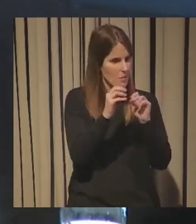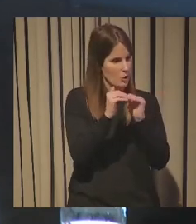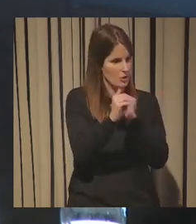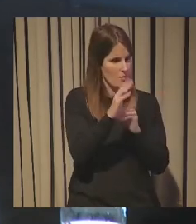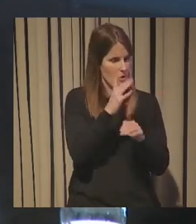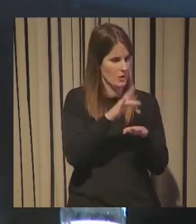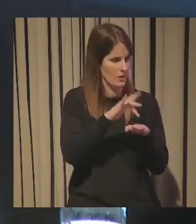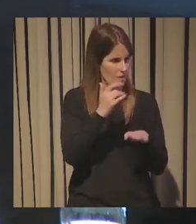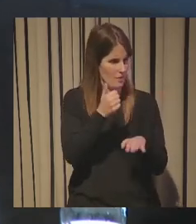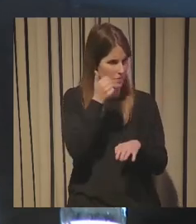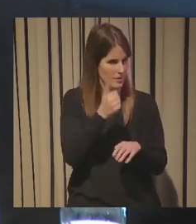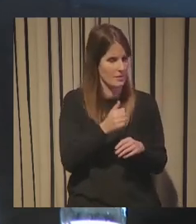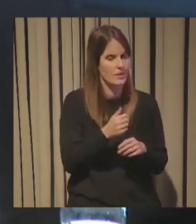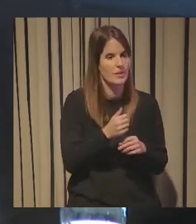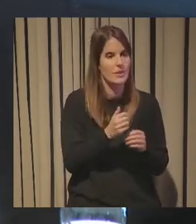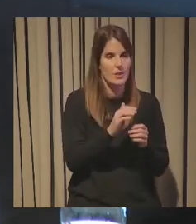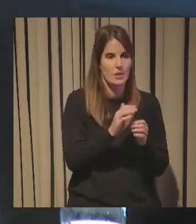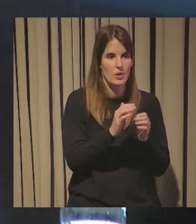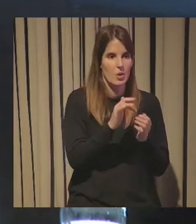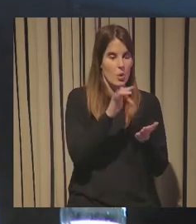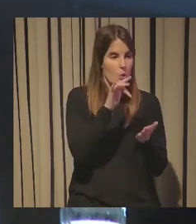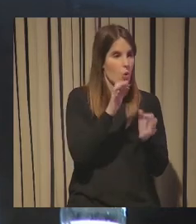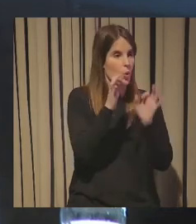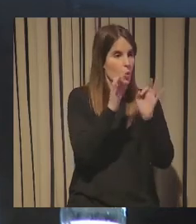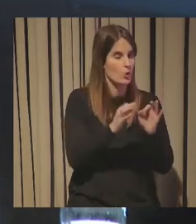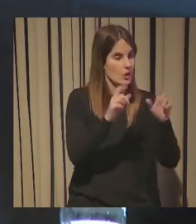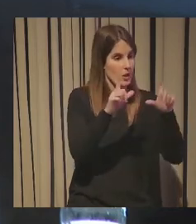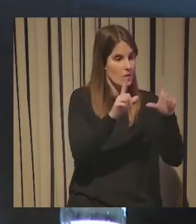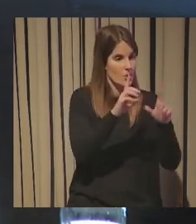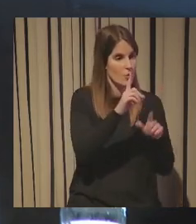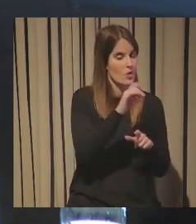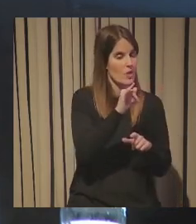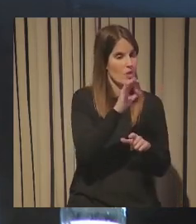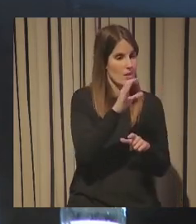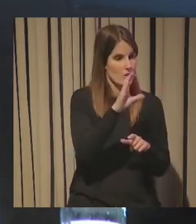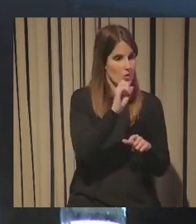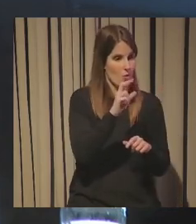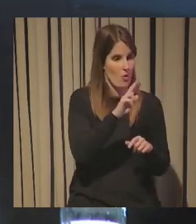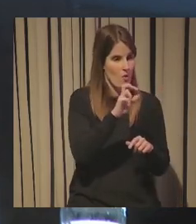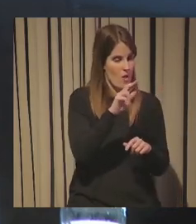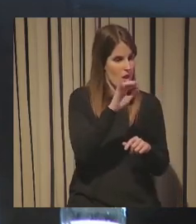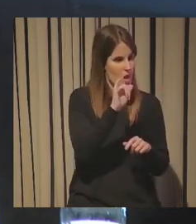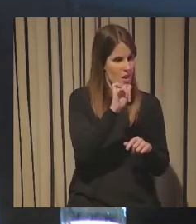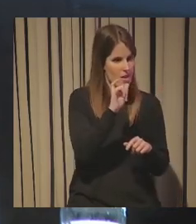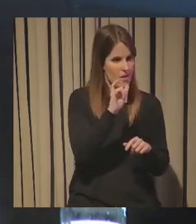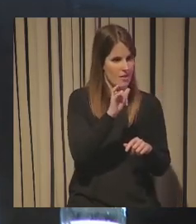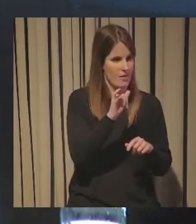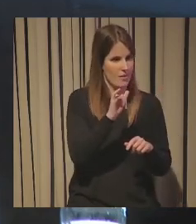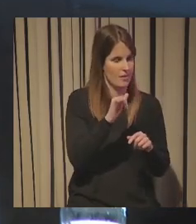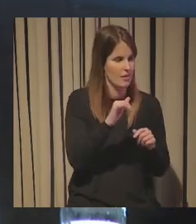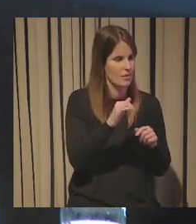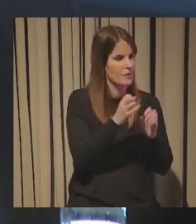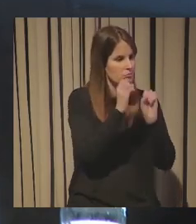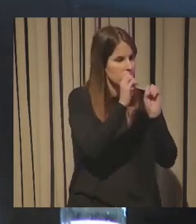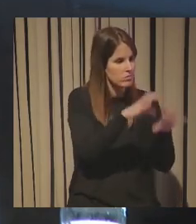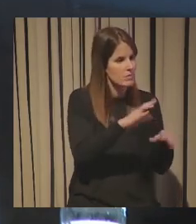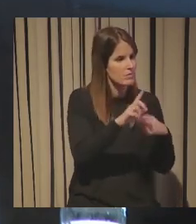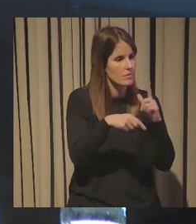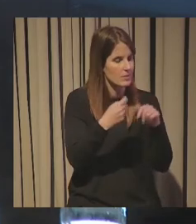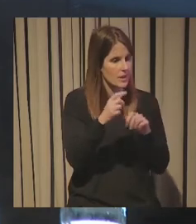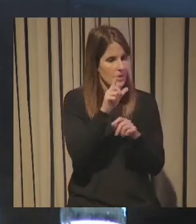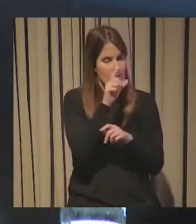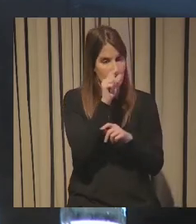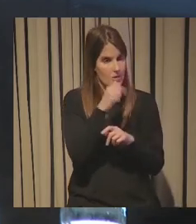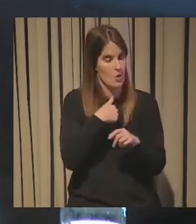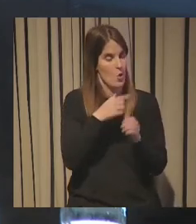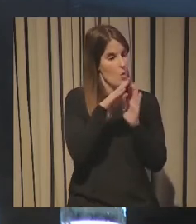justo antes entre que dejé Discovery y entré en ETB hice un proyecto para una plataforma digital de Oriente Medio